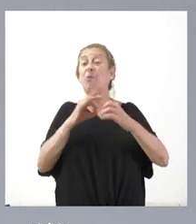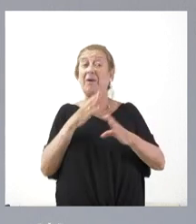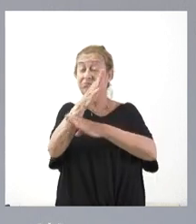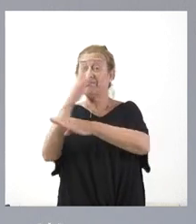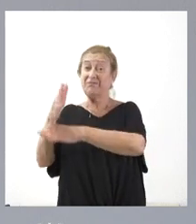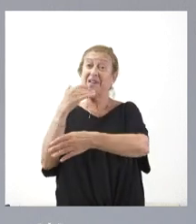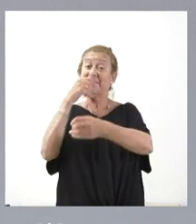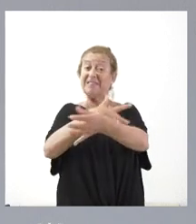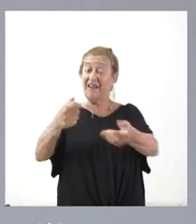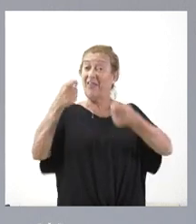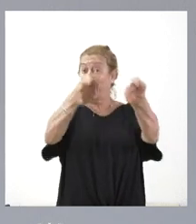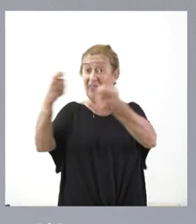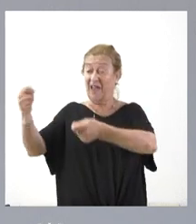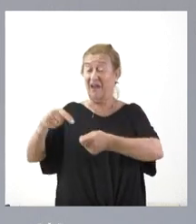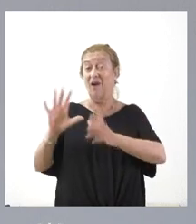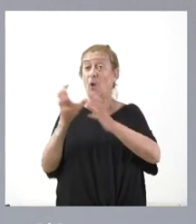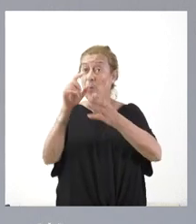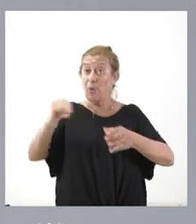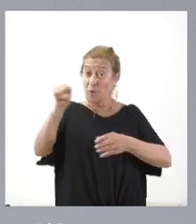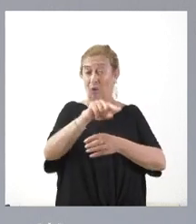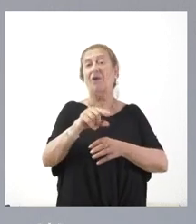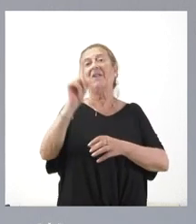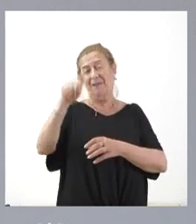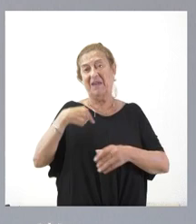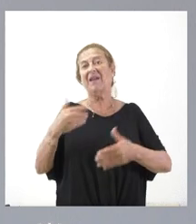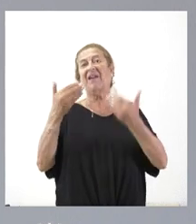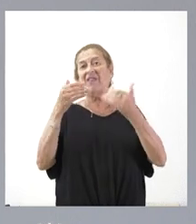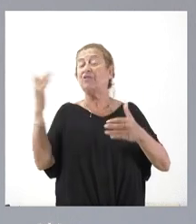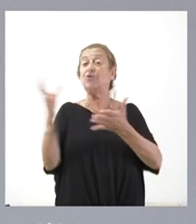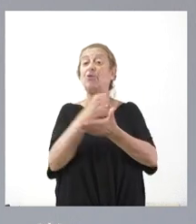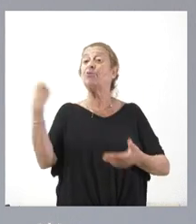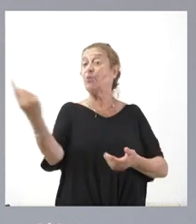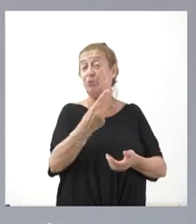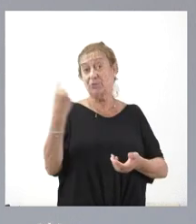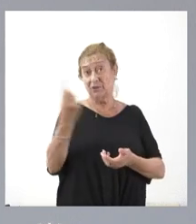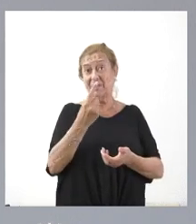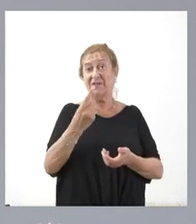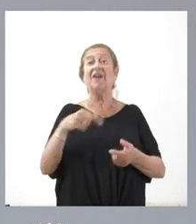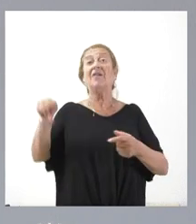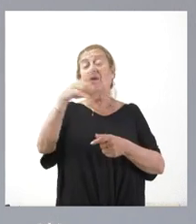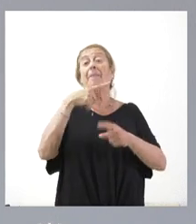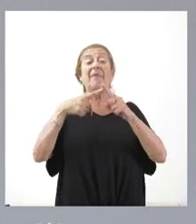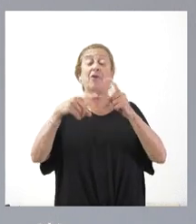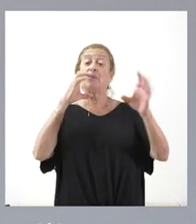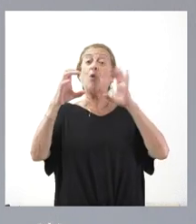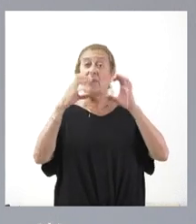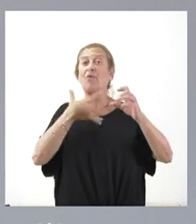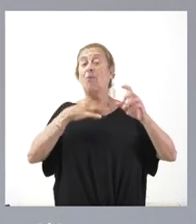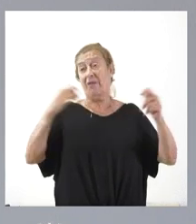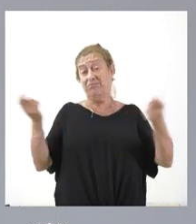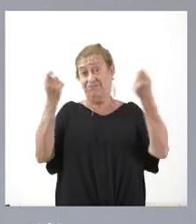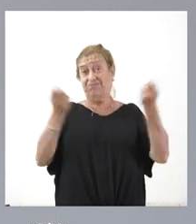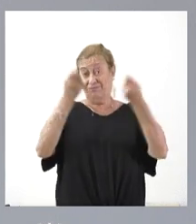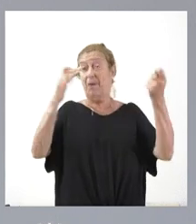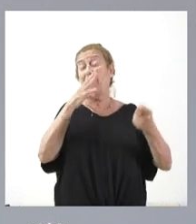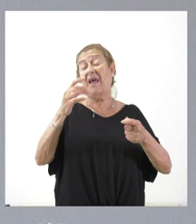sangre de estos grupos y, asimismo, les agradecemos a todos ustedes en la medida en que, desde sus medios de comunicación, pueda facilitar el acceso